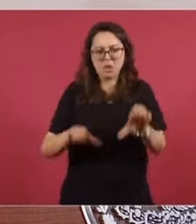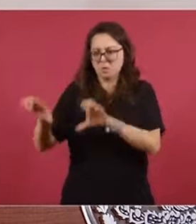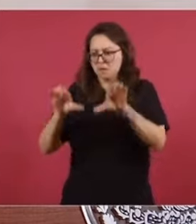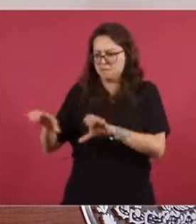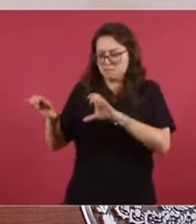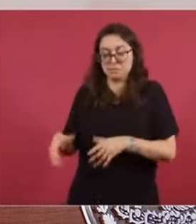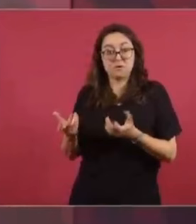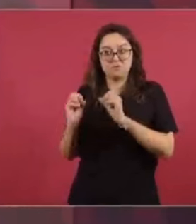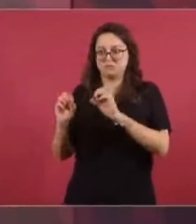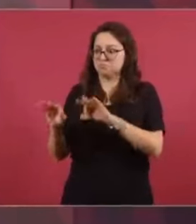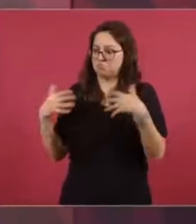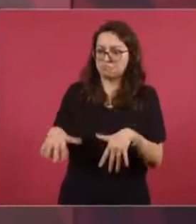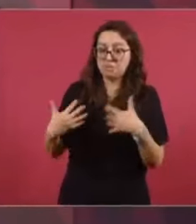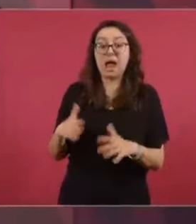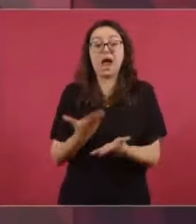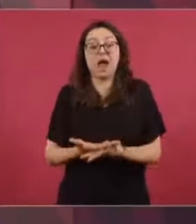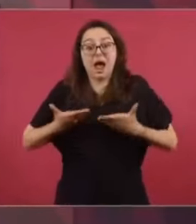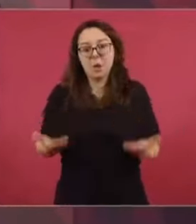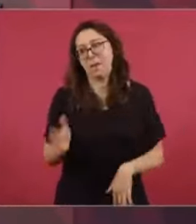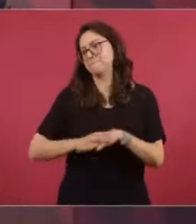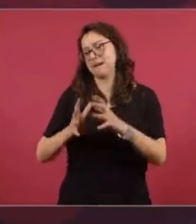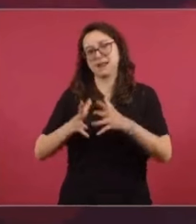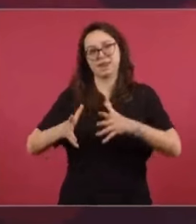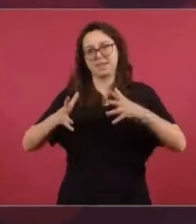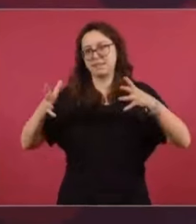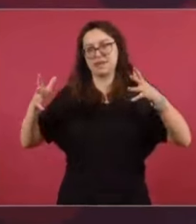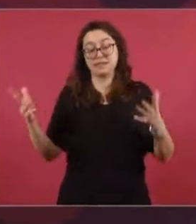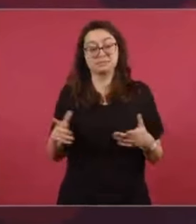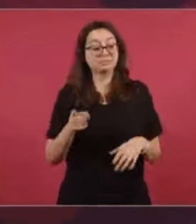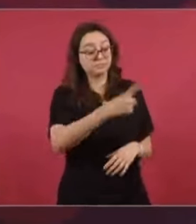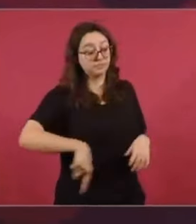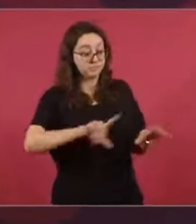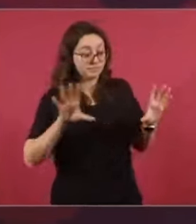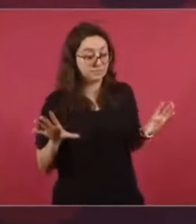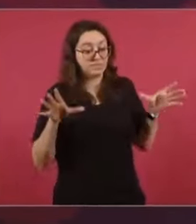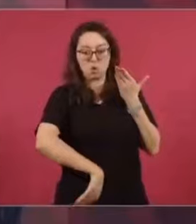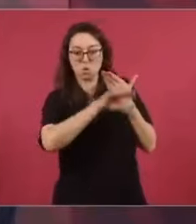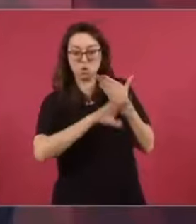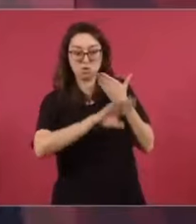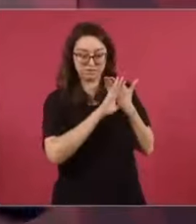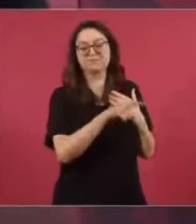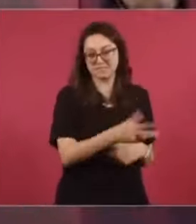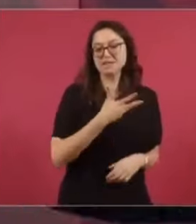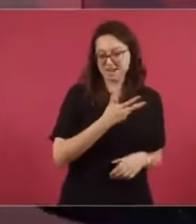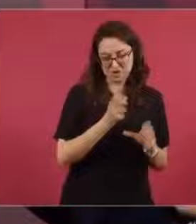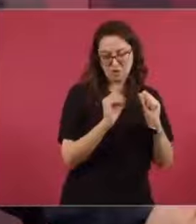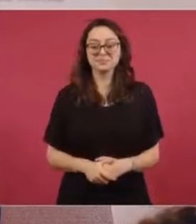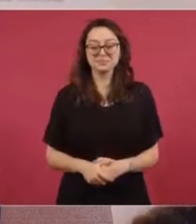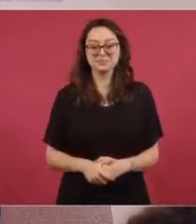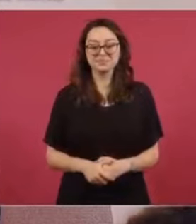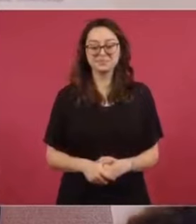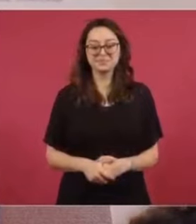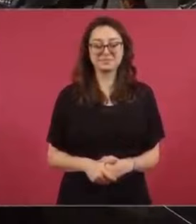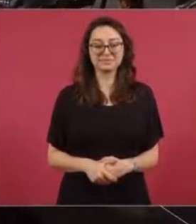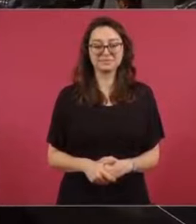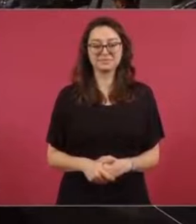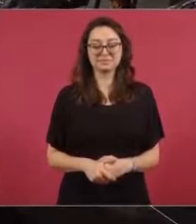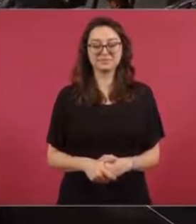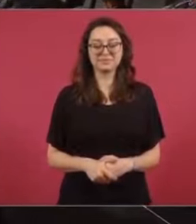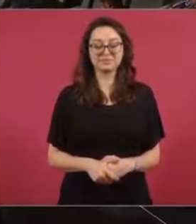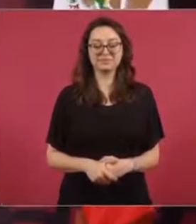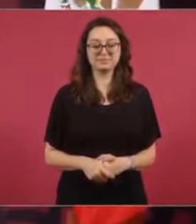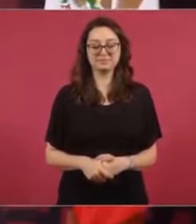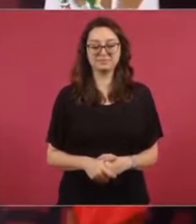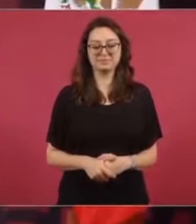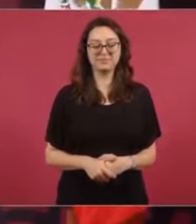Y ahora los que están asesorando al bloque conservador, los que crearon este hashtag, contrataron también empresas. Y estas